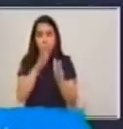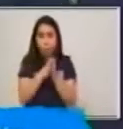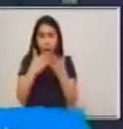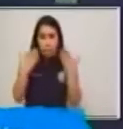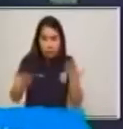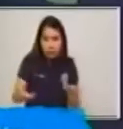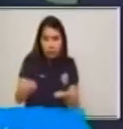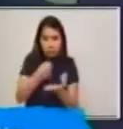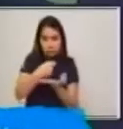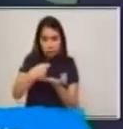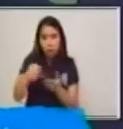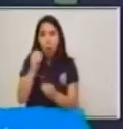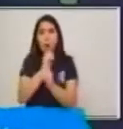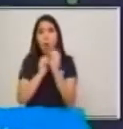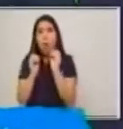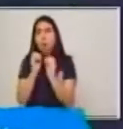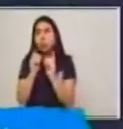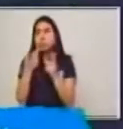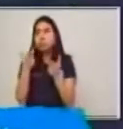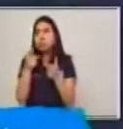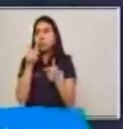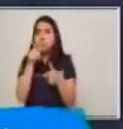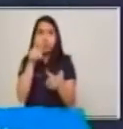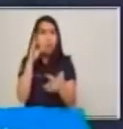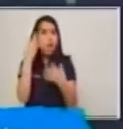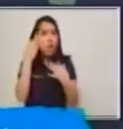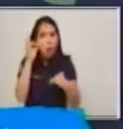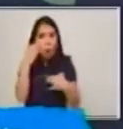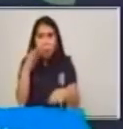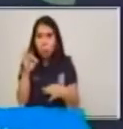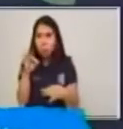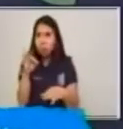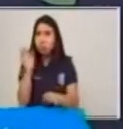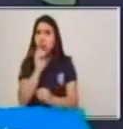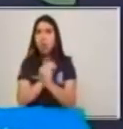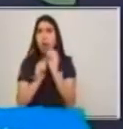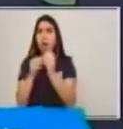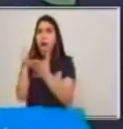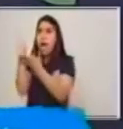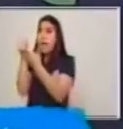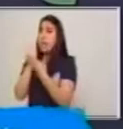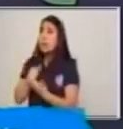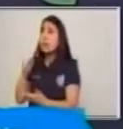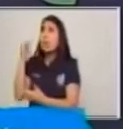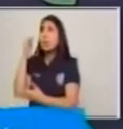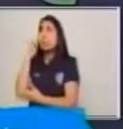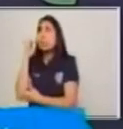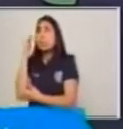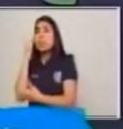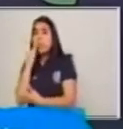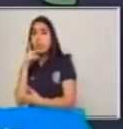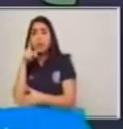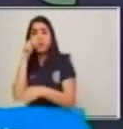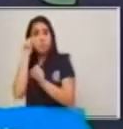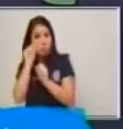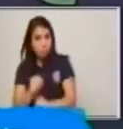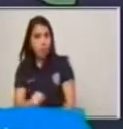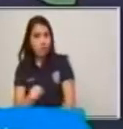voy a ir colocando cada elemento. Perfecto,